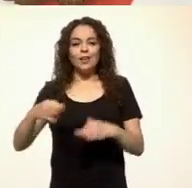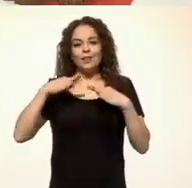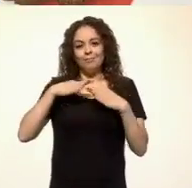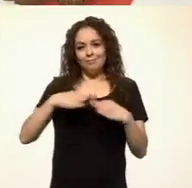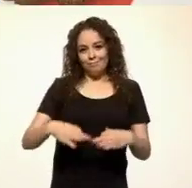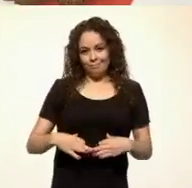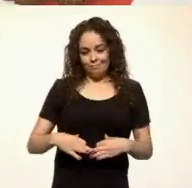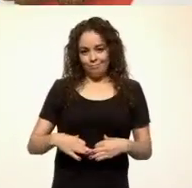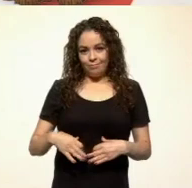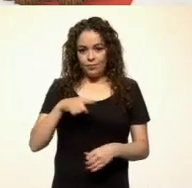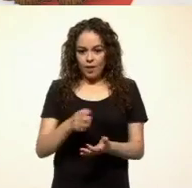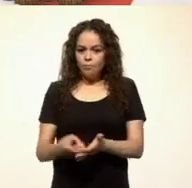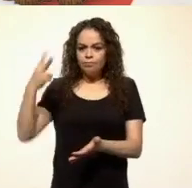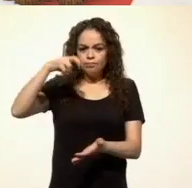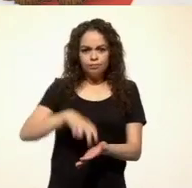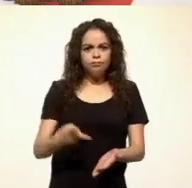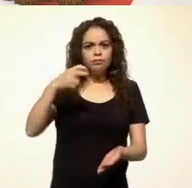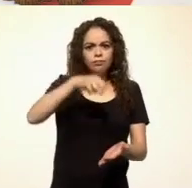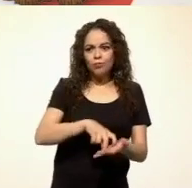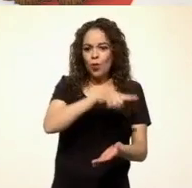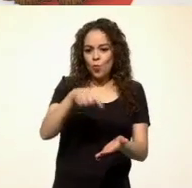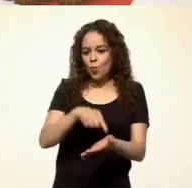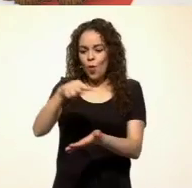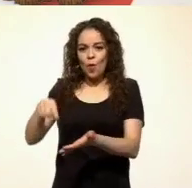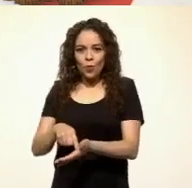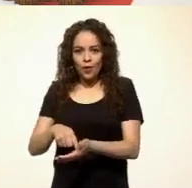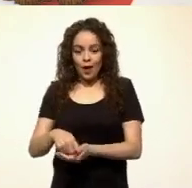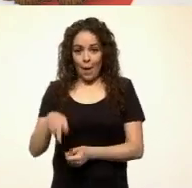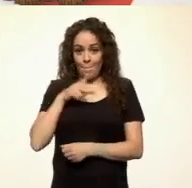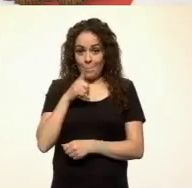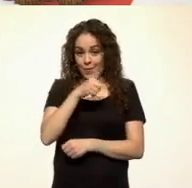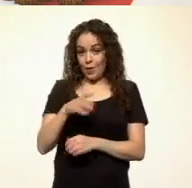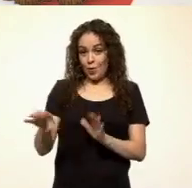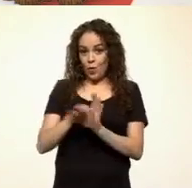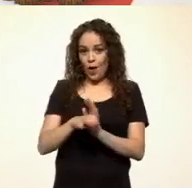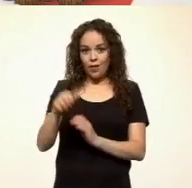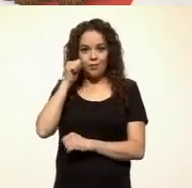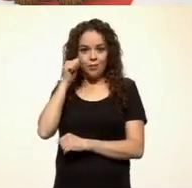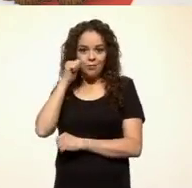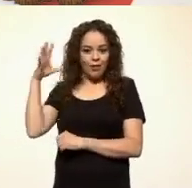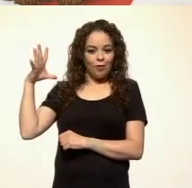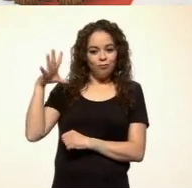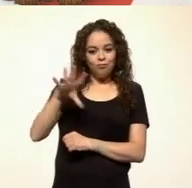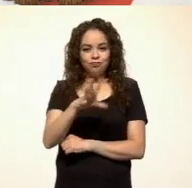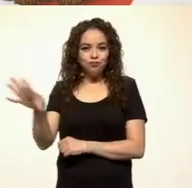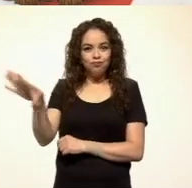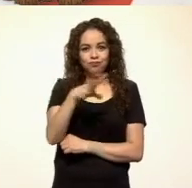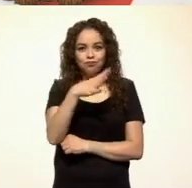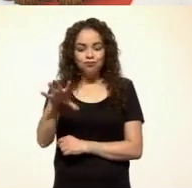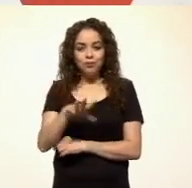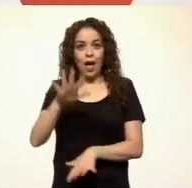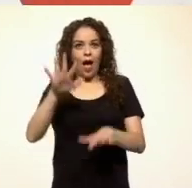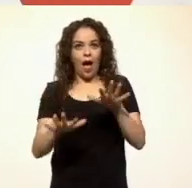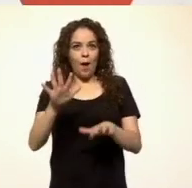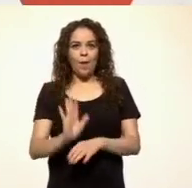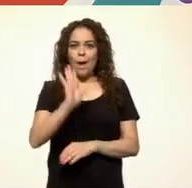Saltaba de patio en patio. Saltaba revolcaba en mi alcoba. Aún creo que algunas veces lo espantaban